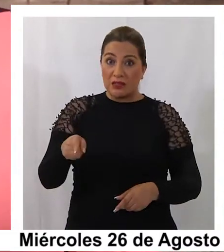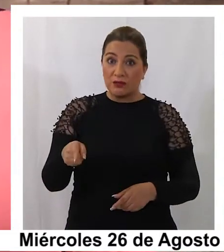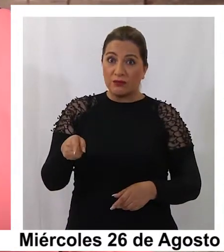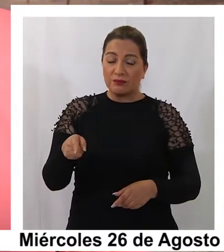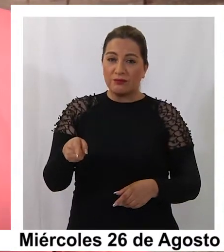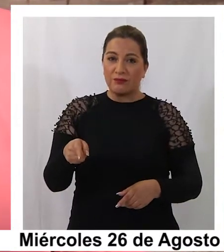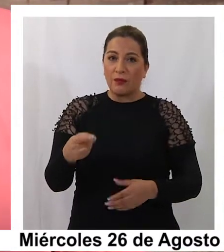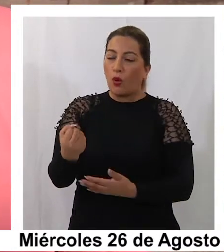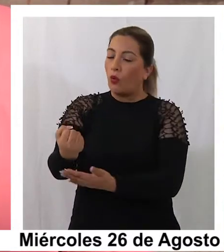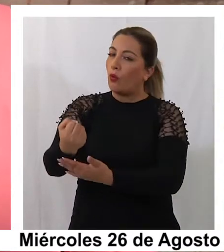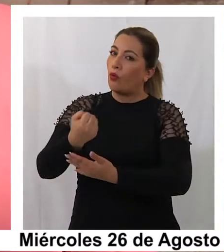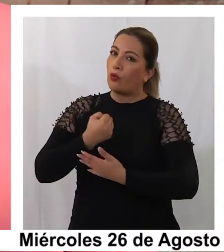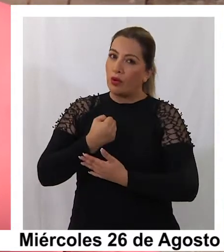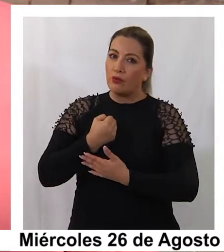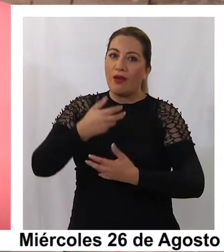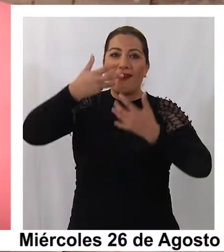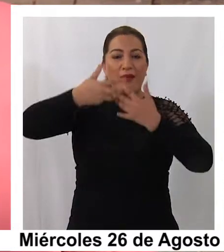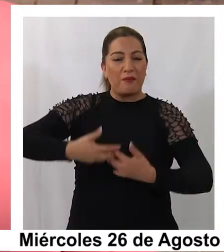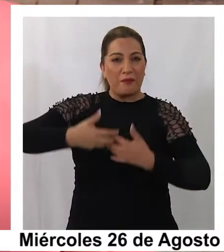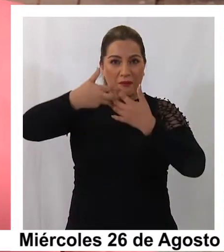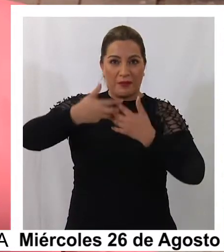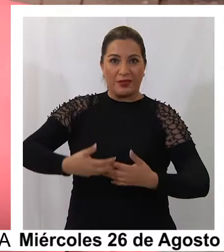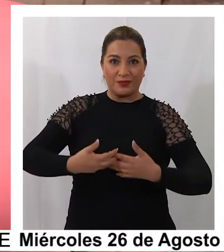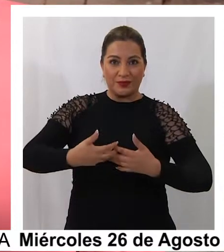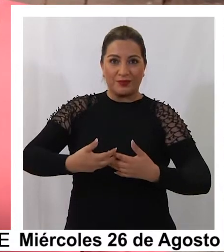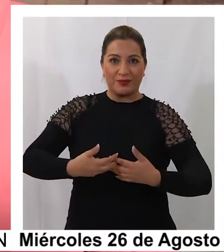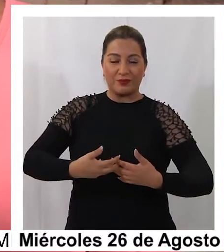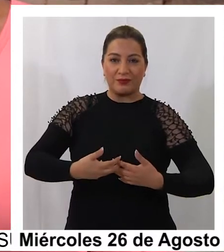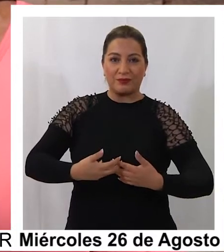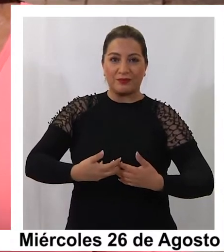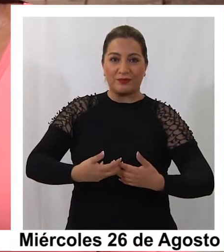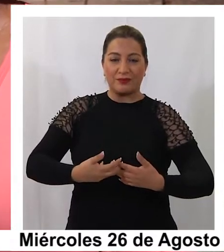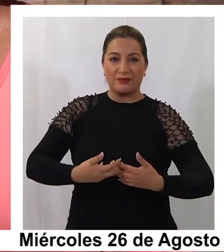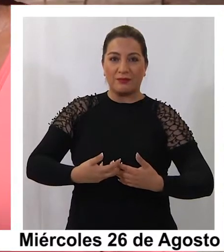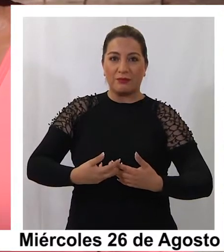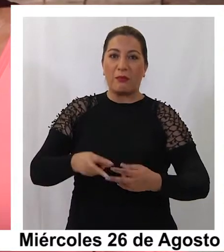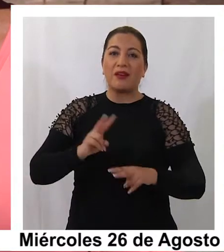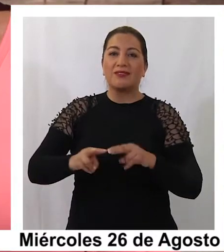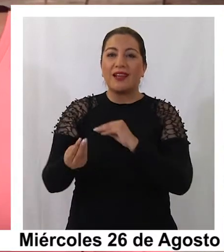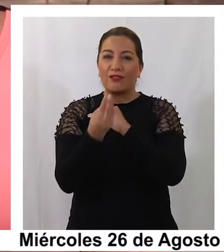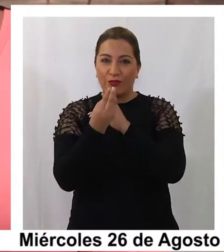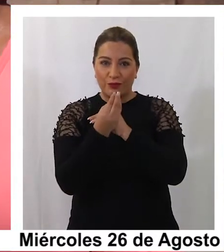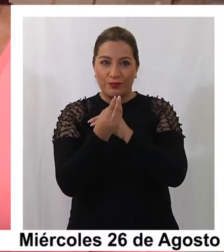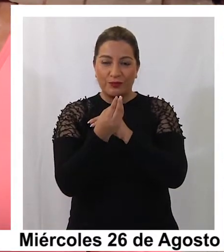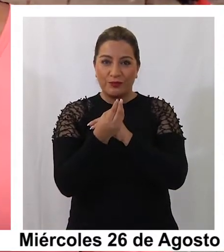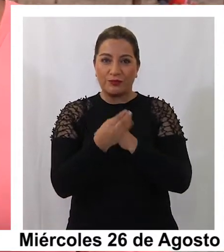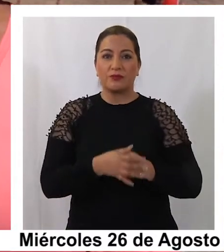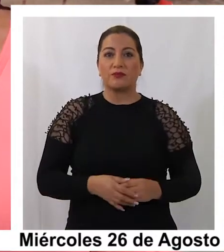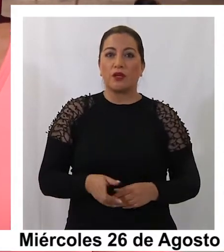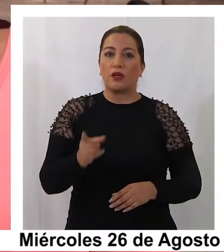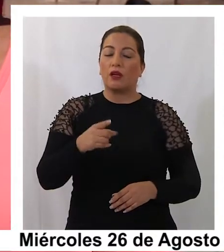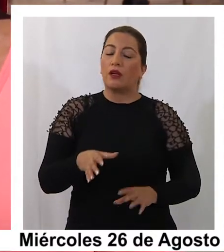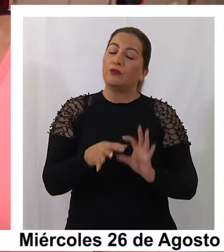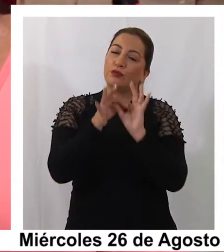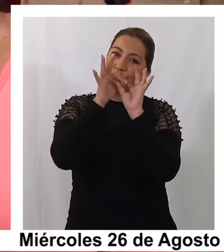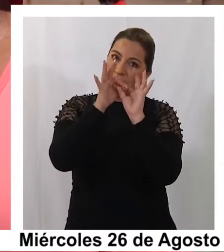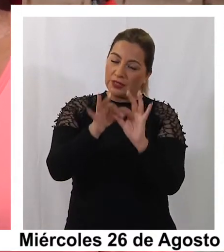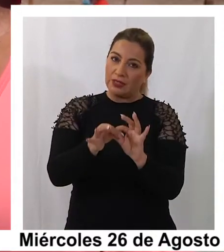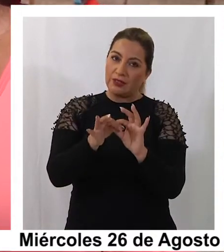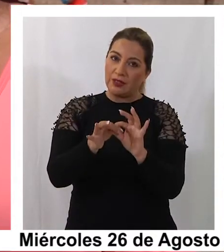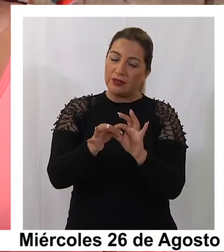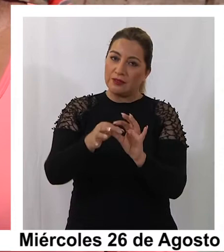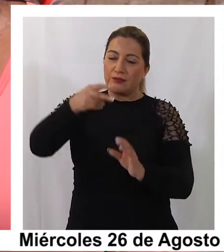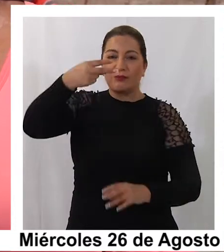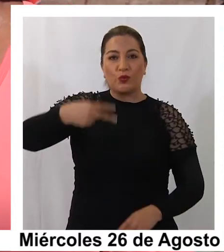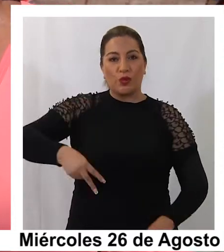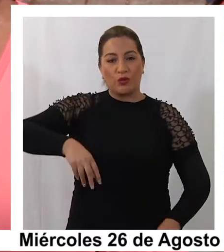mucho la chipeadora para complementar alimento. Estamos muy agradecidos de parte de la